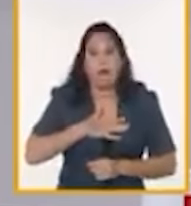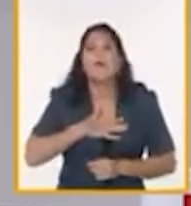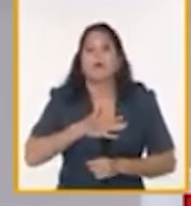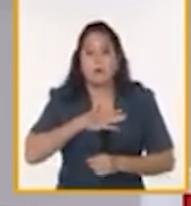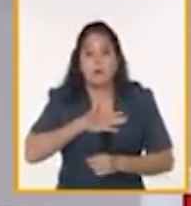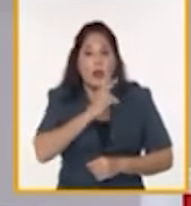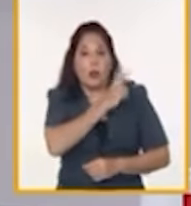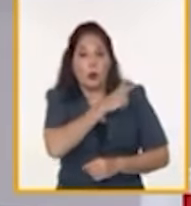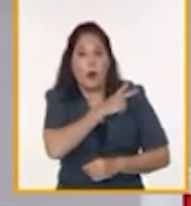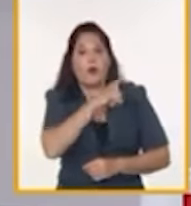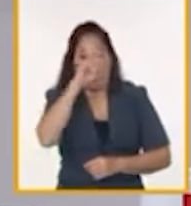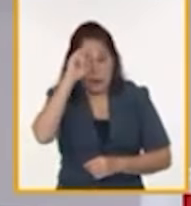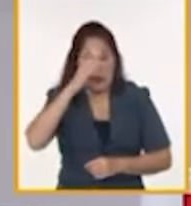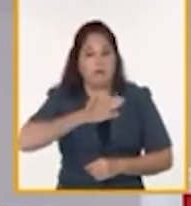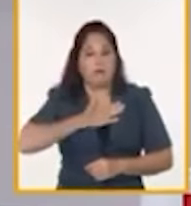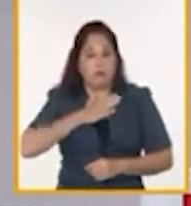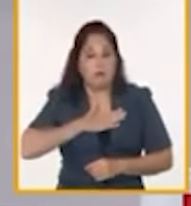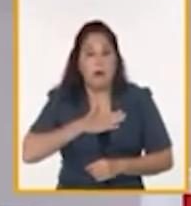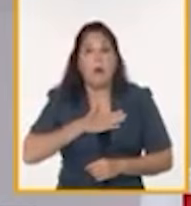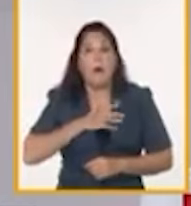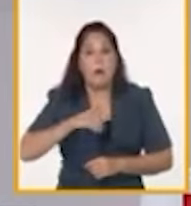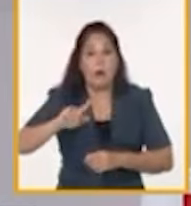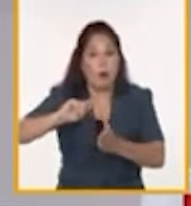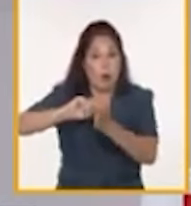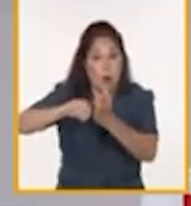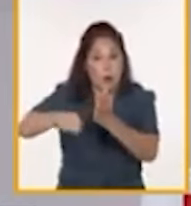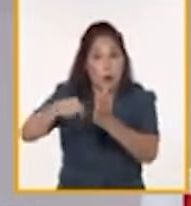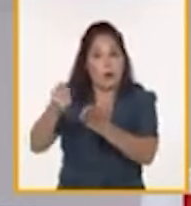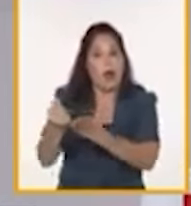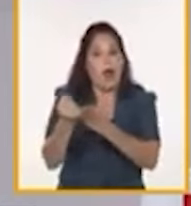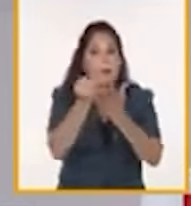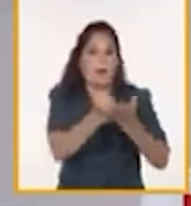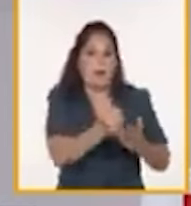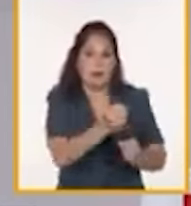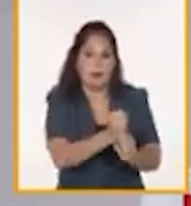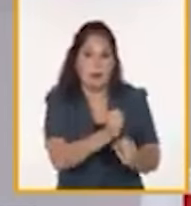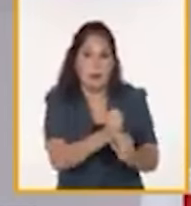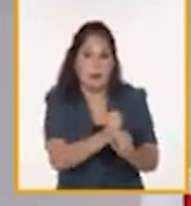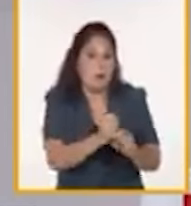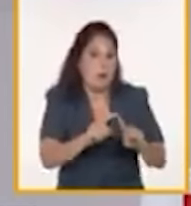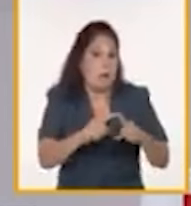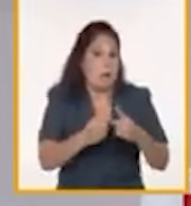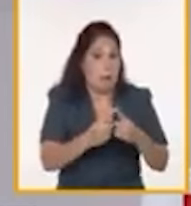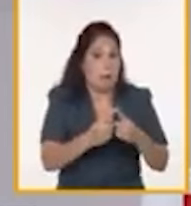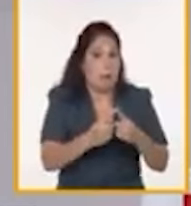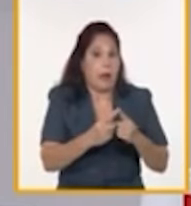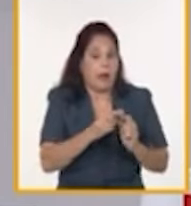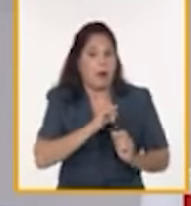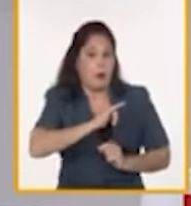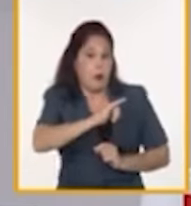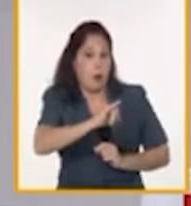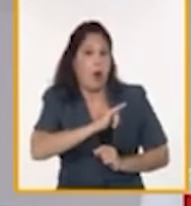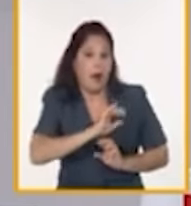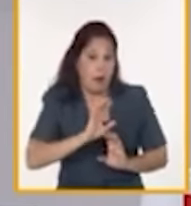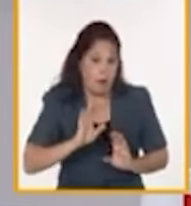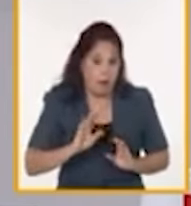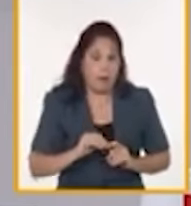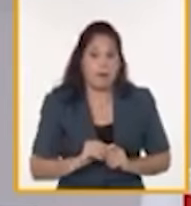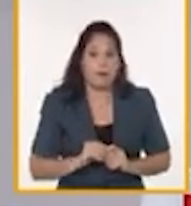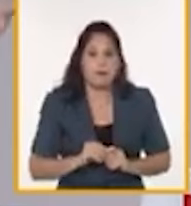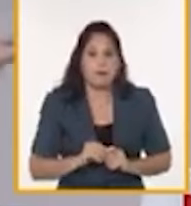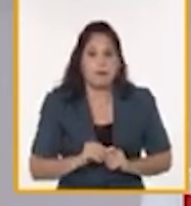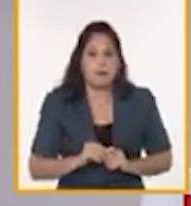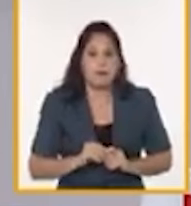solamente ellos aportan su fuerza de trabajo. Sin embargo, desde el punto de vista tributario tienen la misma carga de impositivos y esto